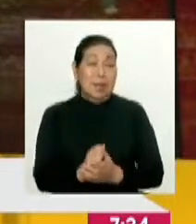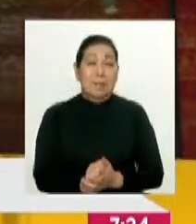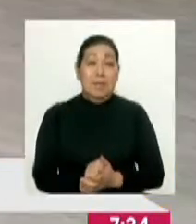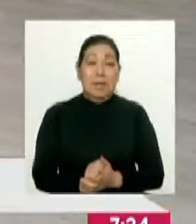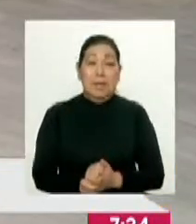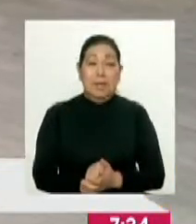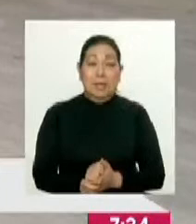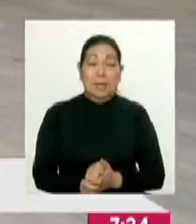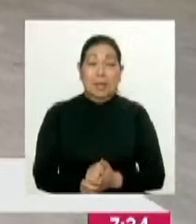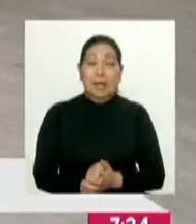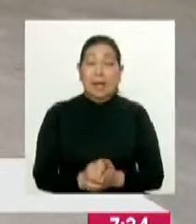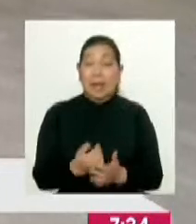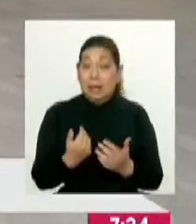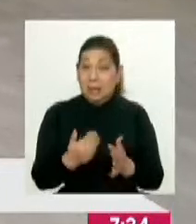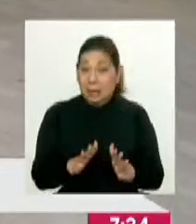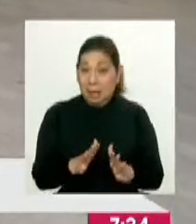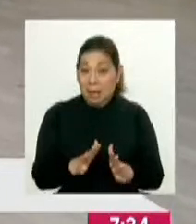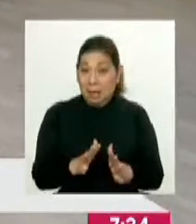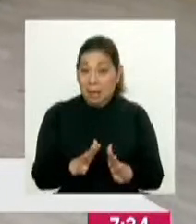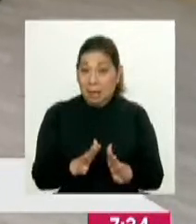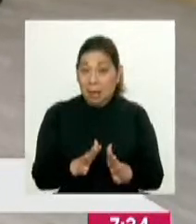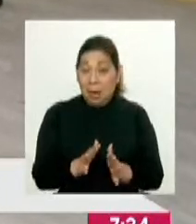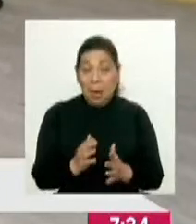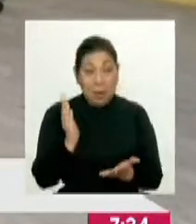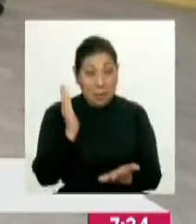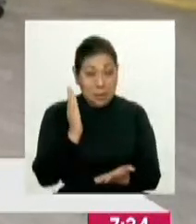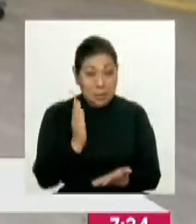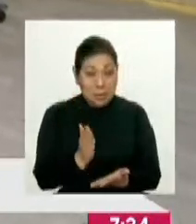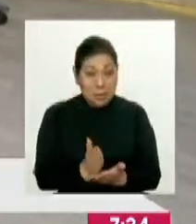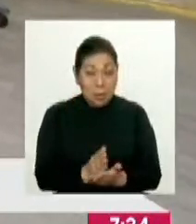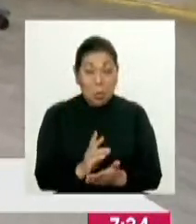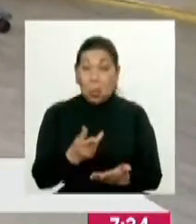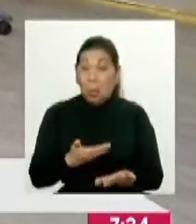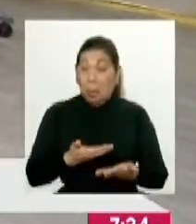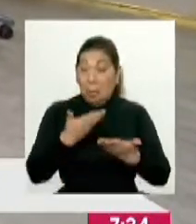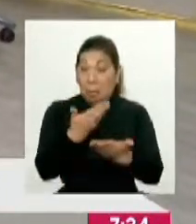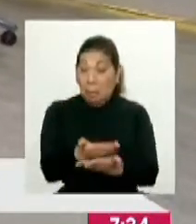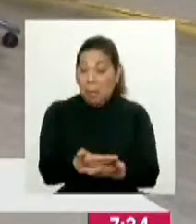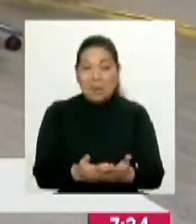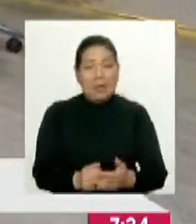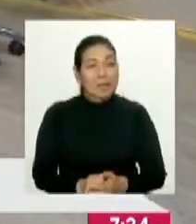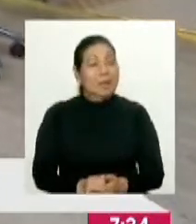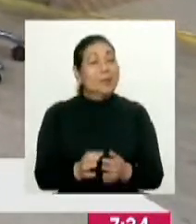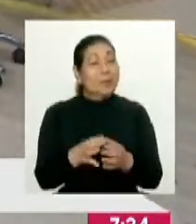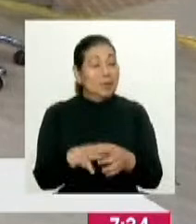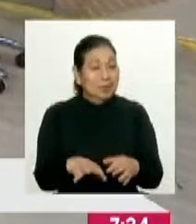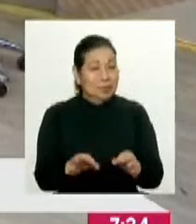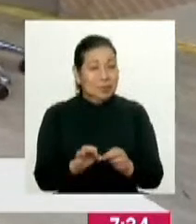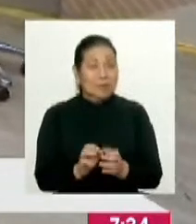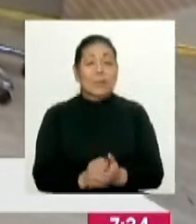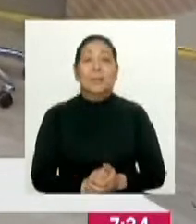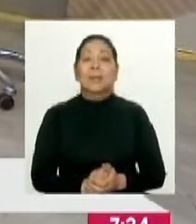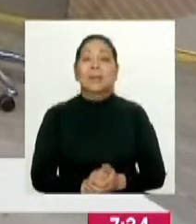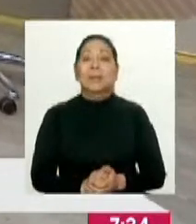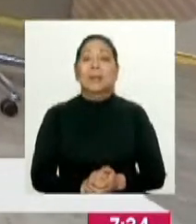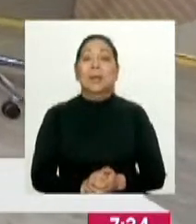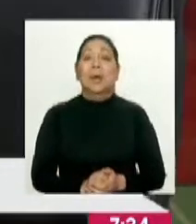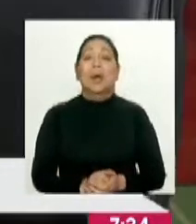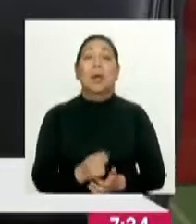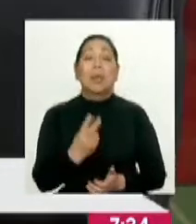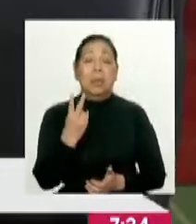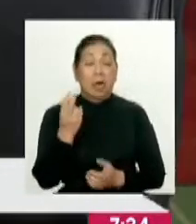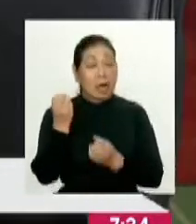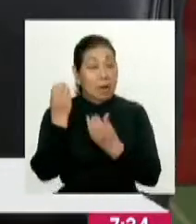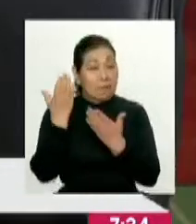En el primer minuto, ¿ya estás siendo sancionado si es que no has presentado nada? No, es importante y gracias por preguntar. Son dos